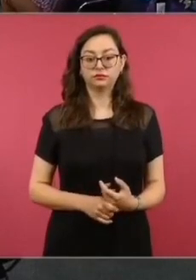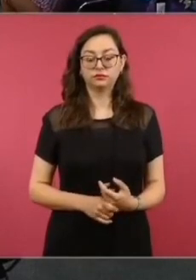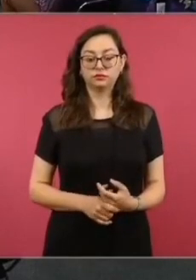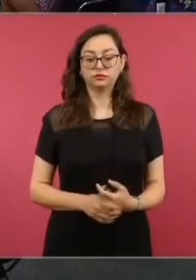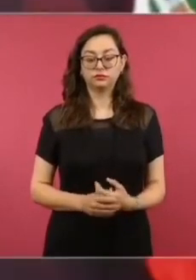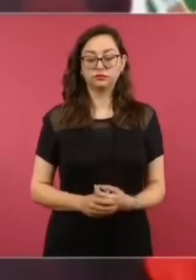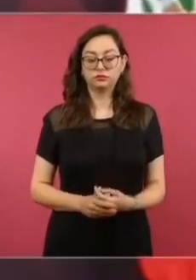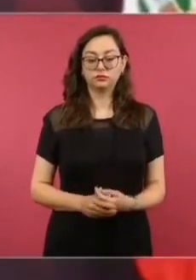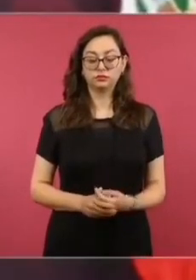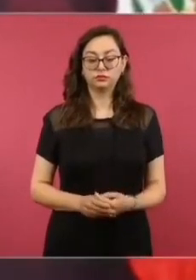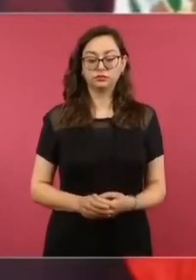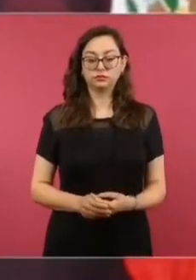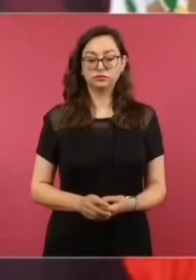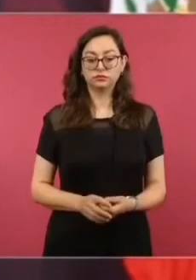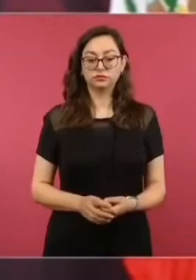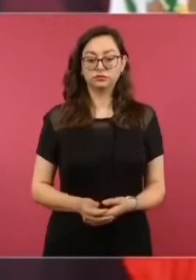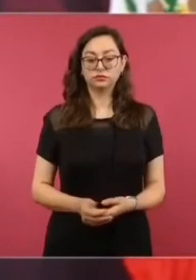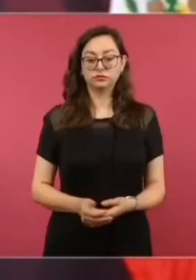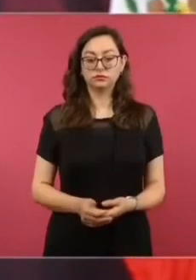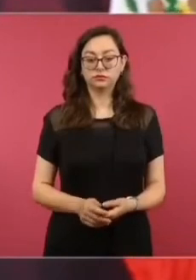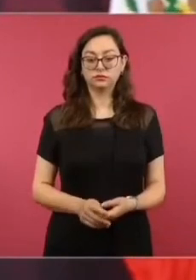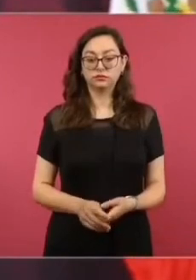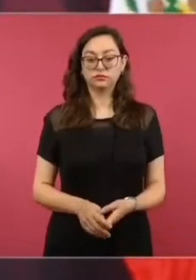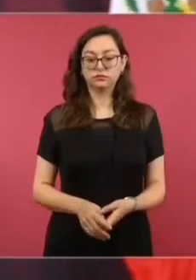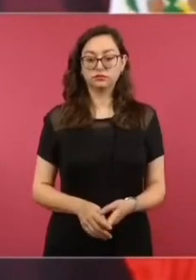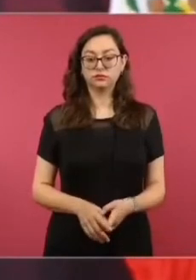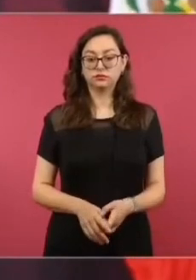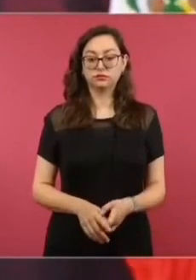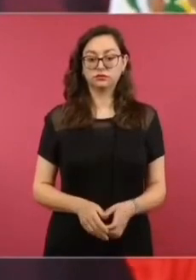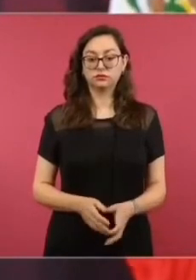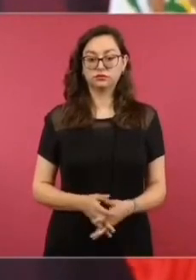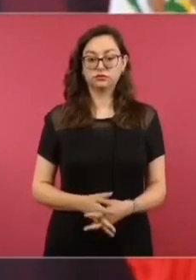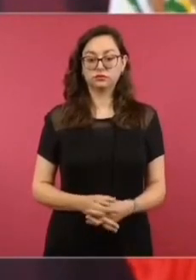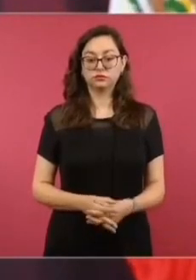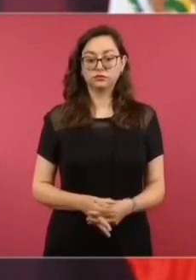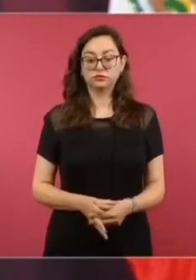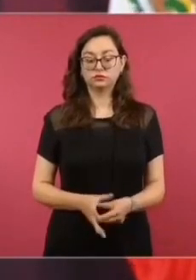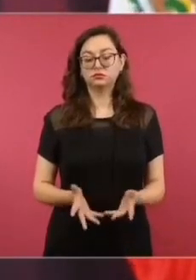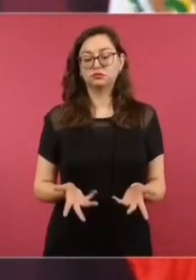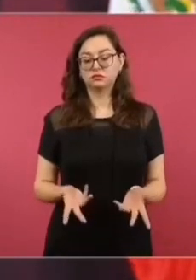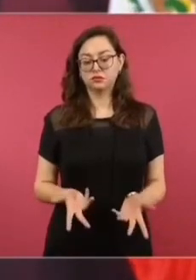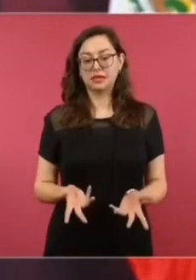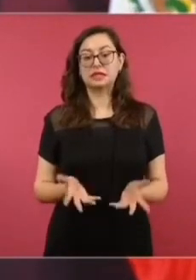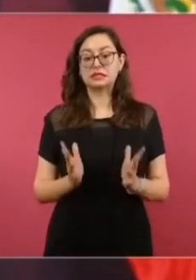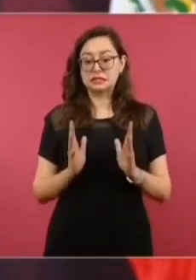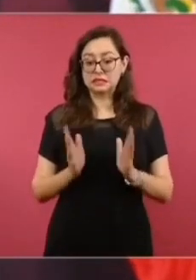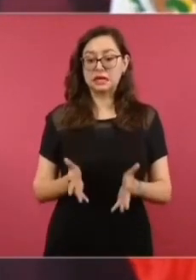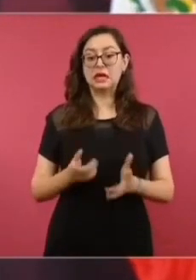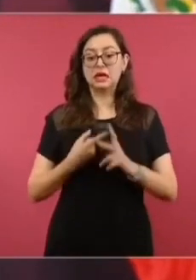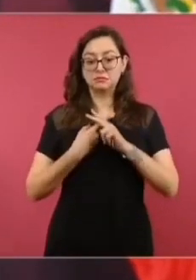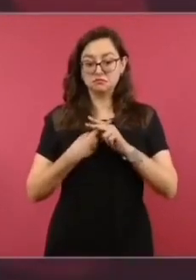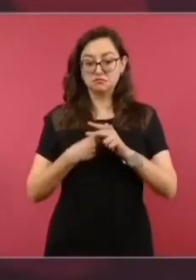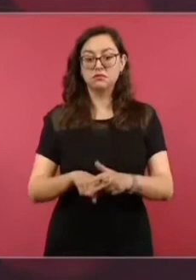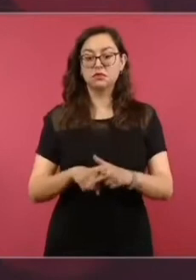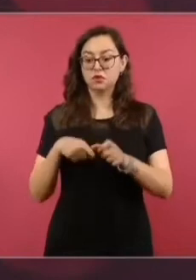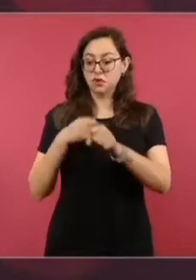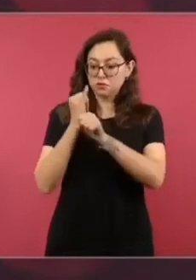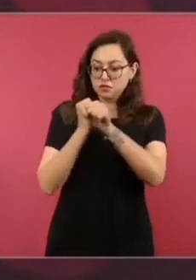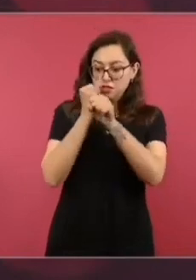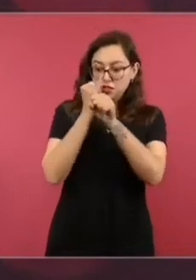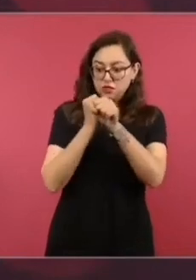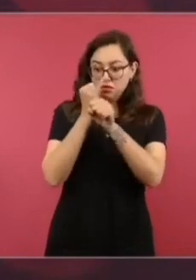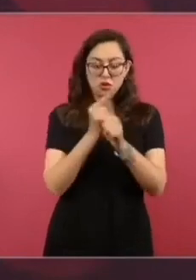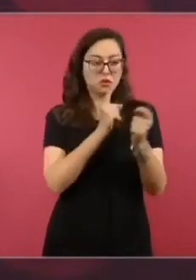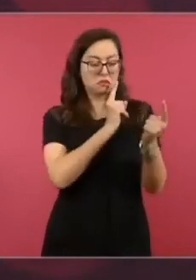se está hablando con ellos, se tienen las investigaciones.